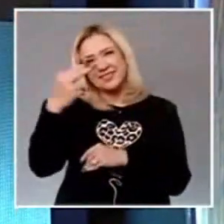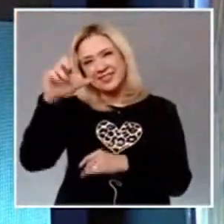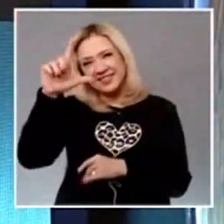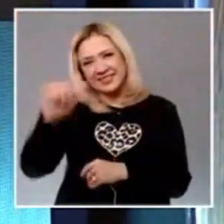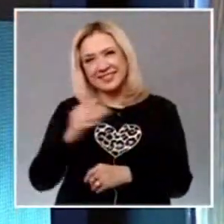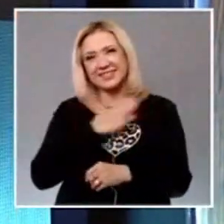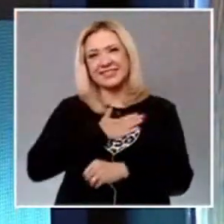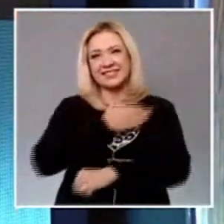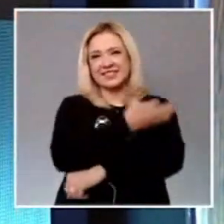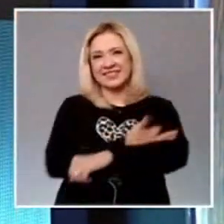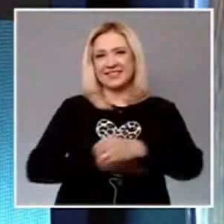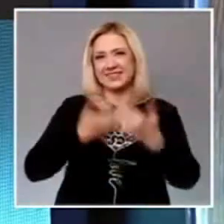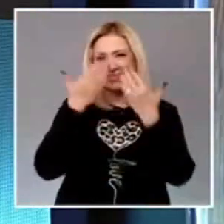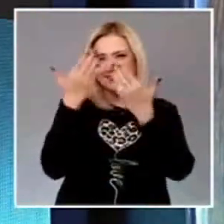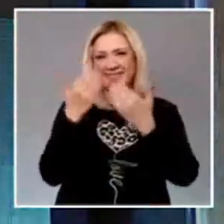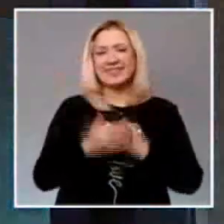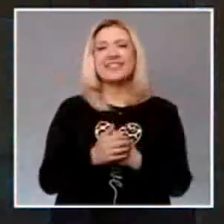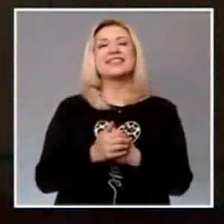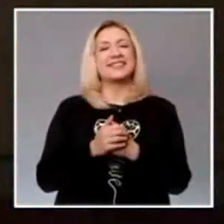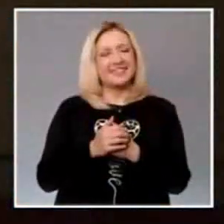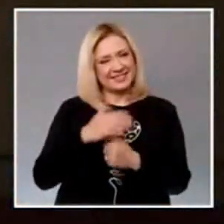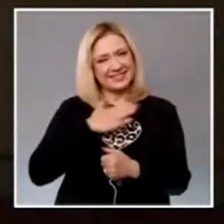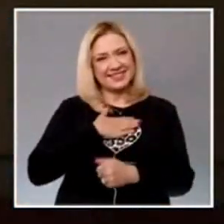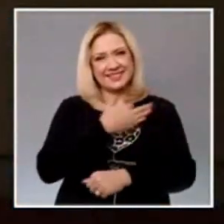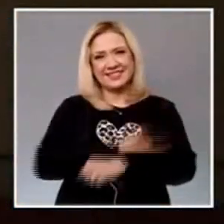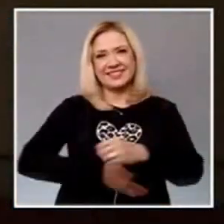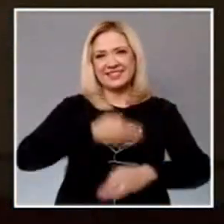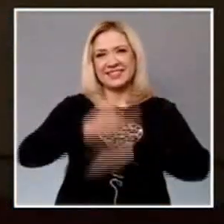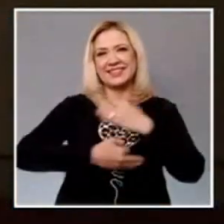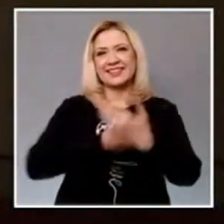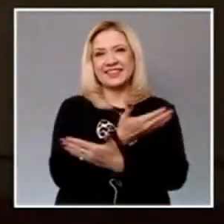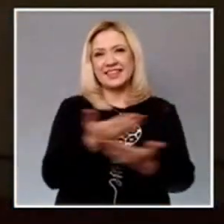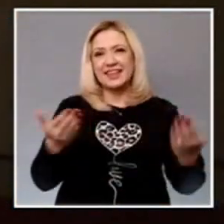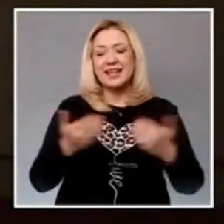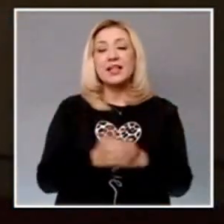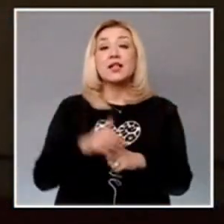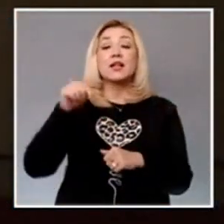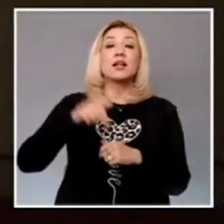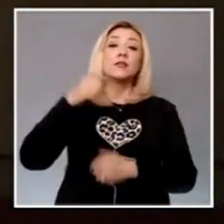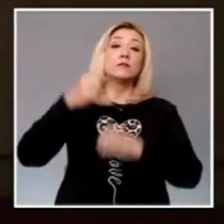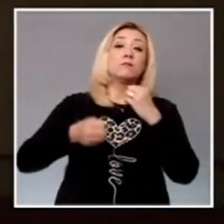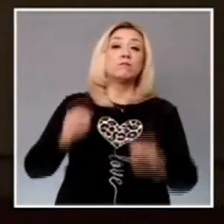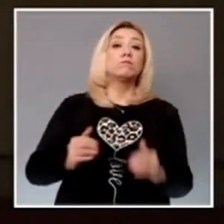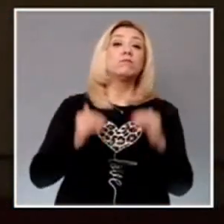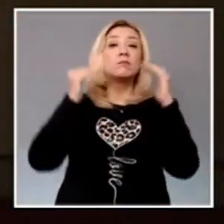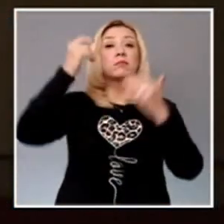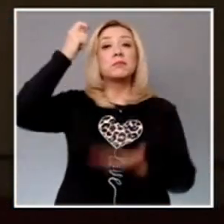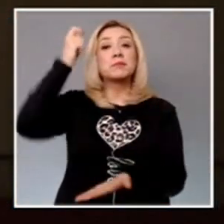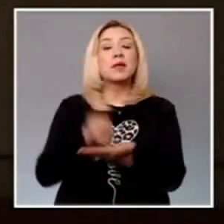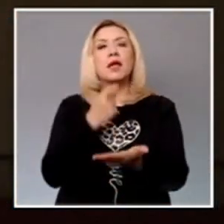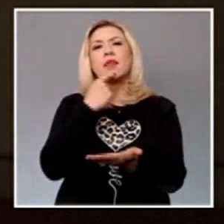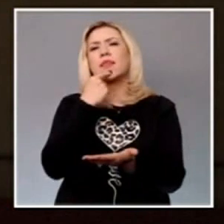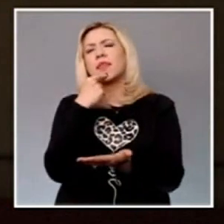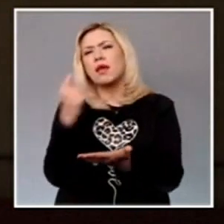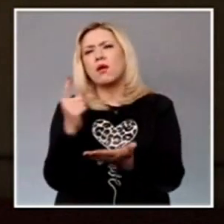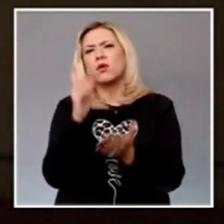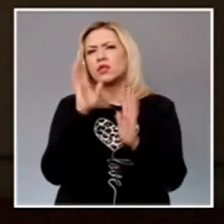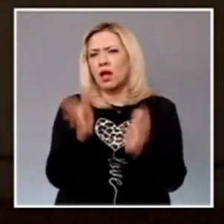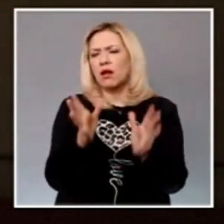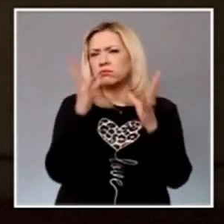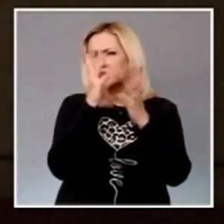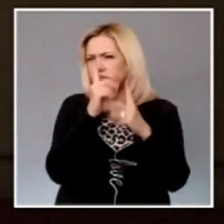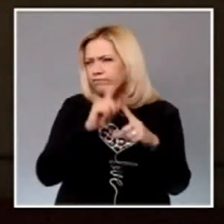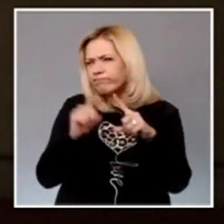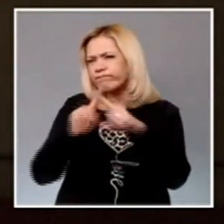¿Qué tal? Muy buenas tardes a todas las personas que siguen esta transmisión. El Pleno de la Suprema Corte de Justicia resolvió diversas acciones de inconstitucionalidad